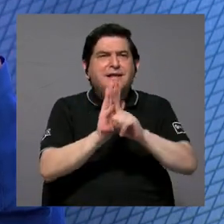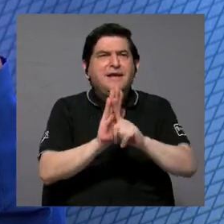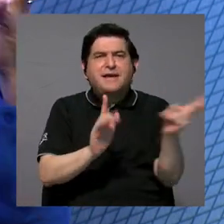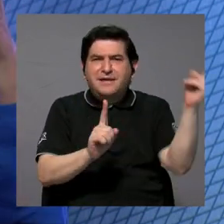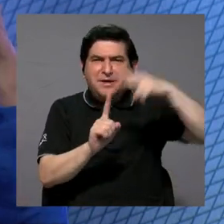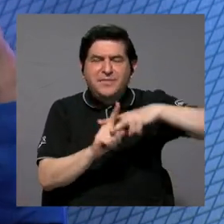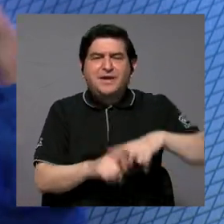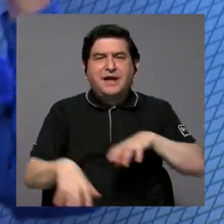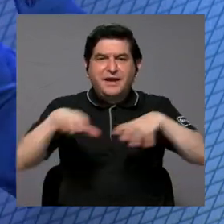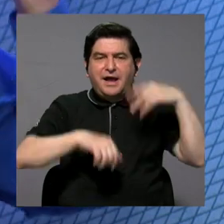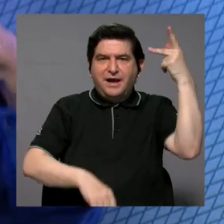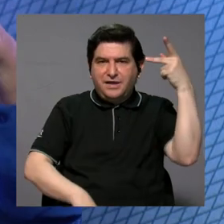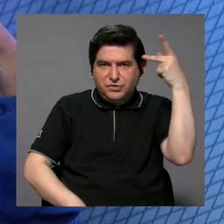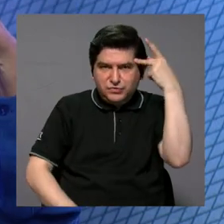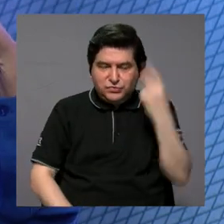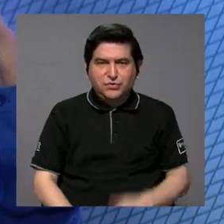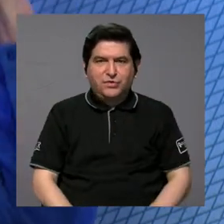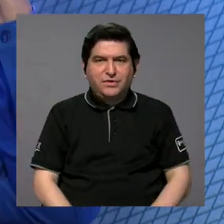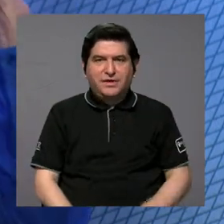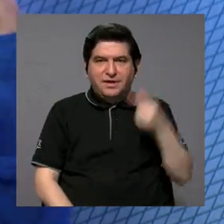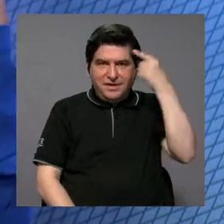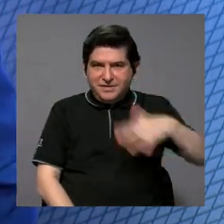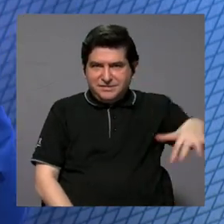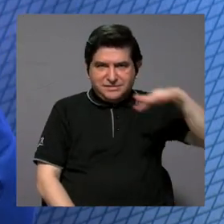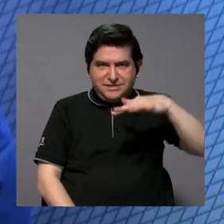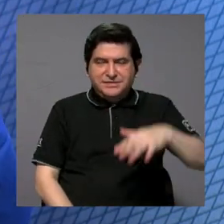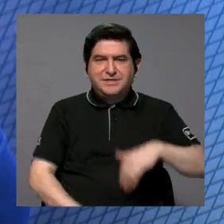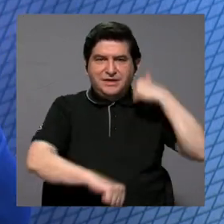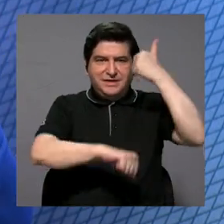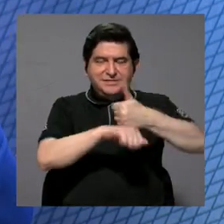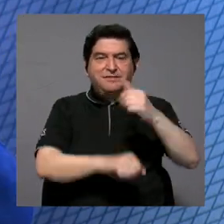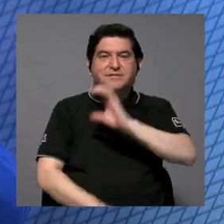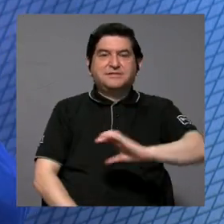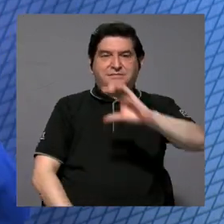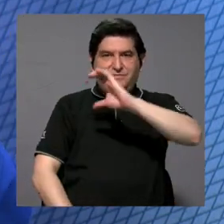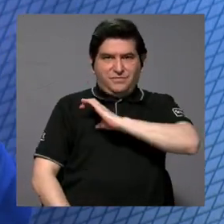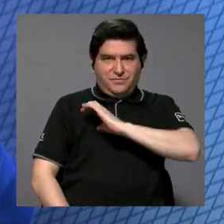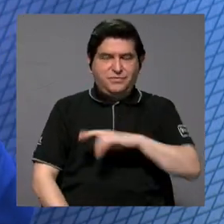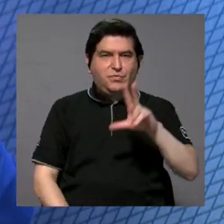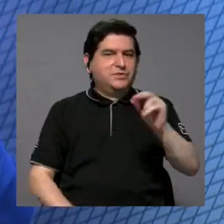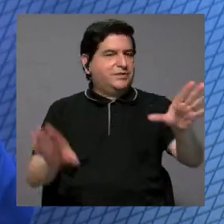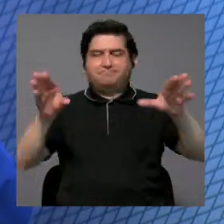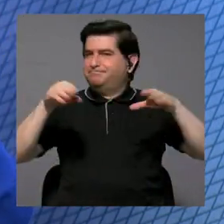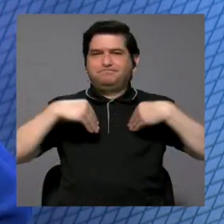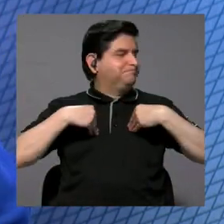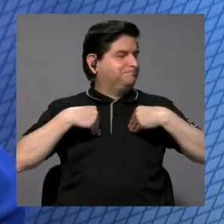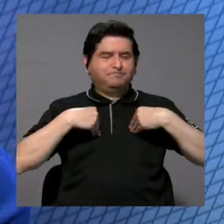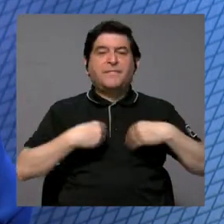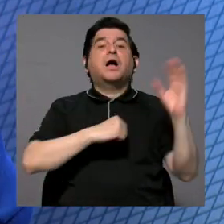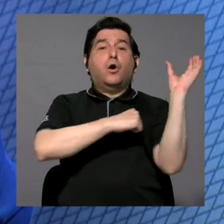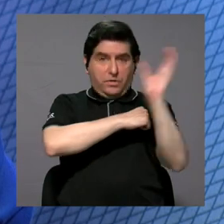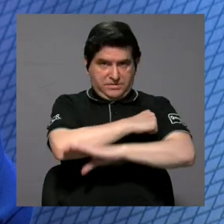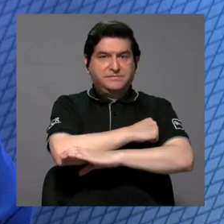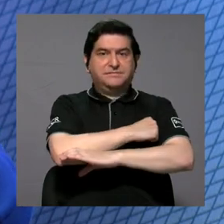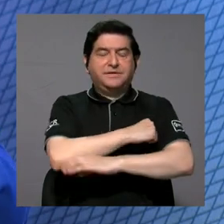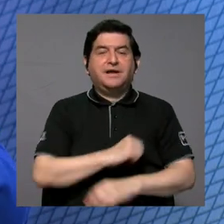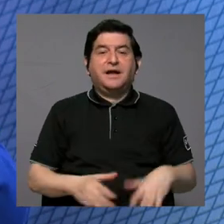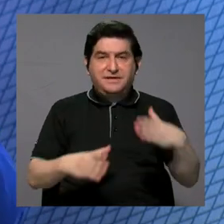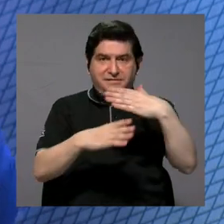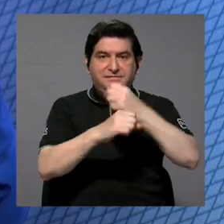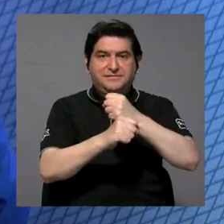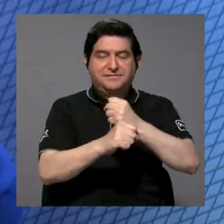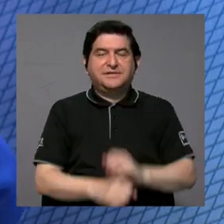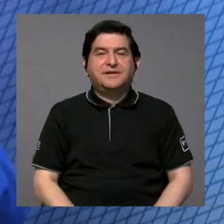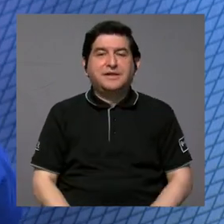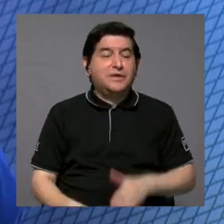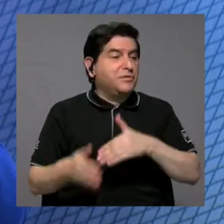político, ¿verdad? Es posicionar al Estado que una determinada conducta no va a ser tolerada y va a ser sancionada, ¿verdad? Si se comete